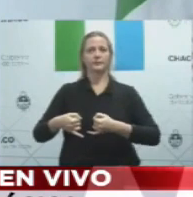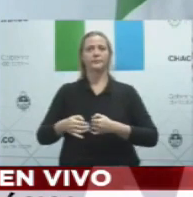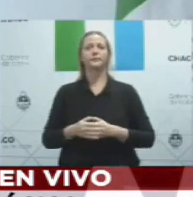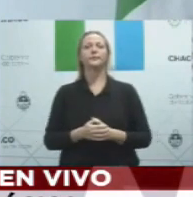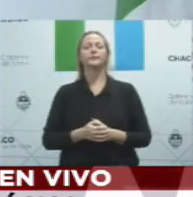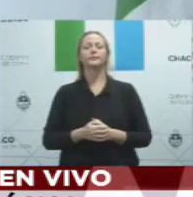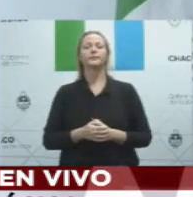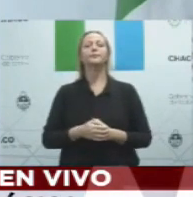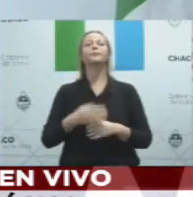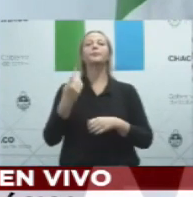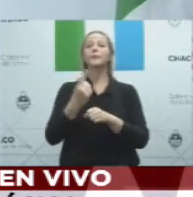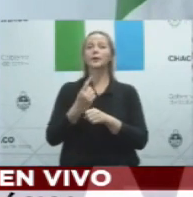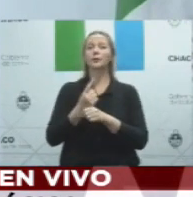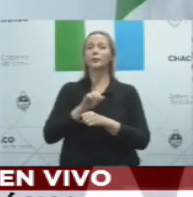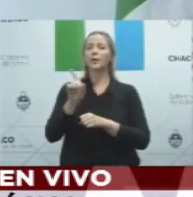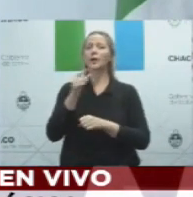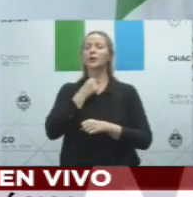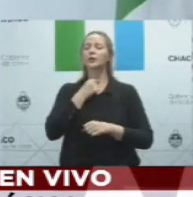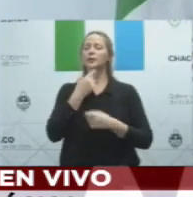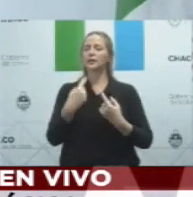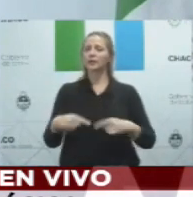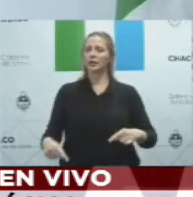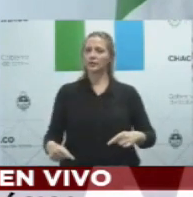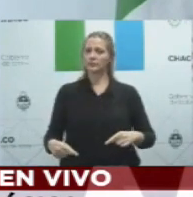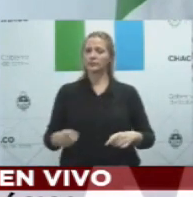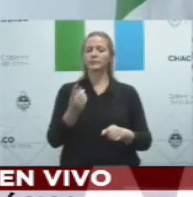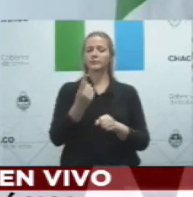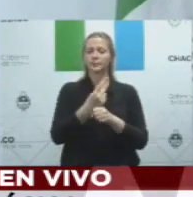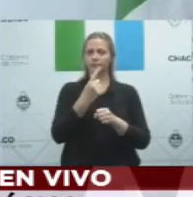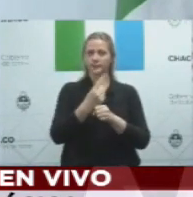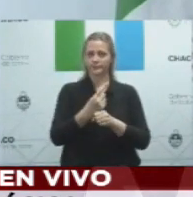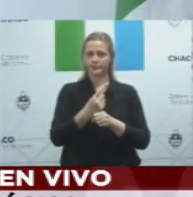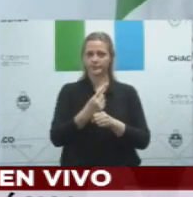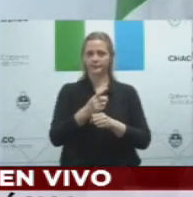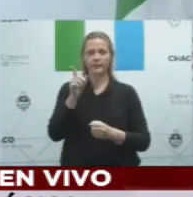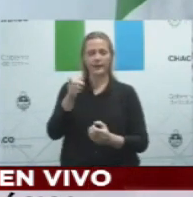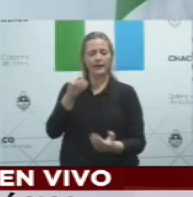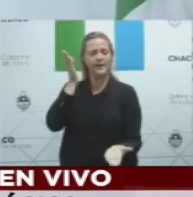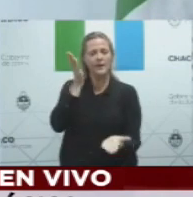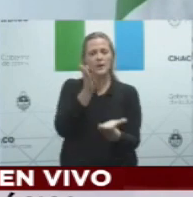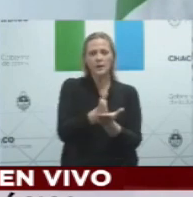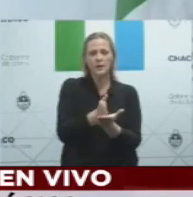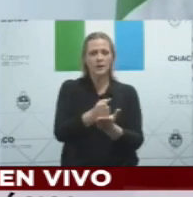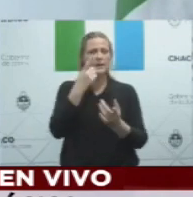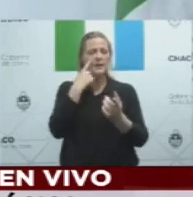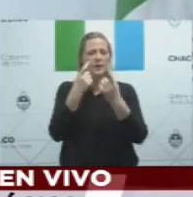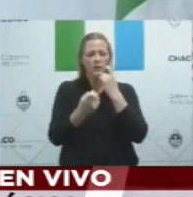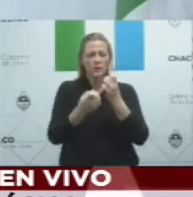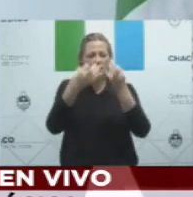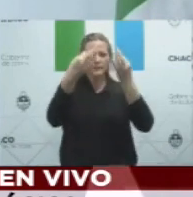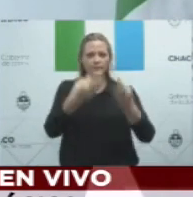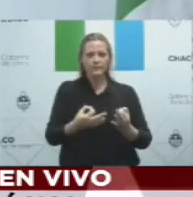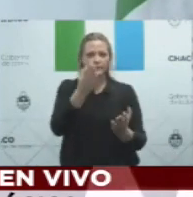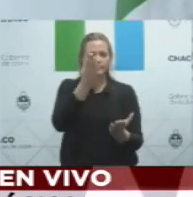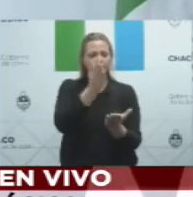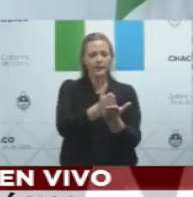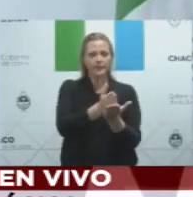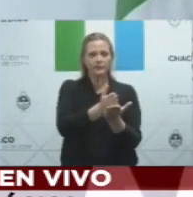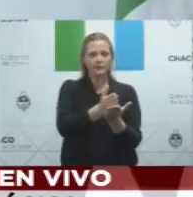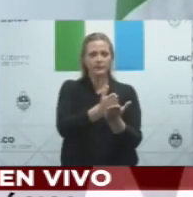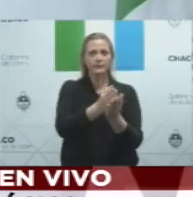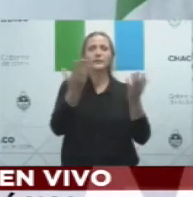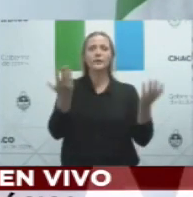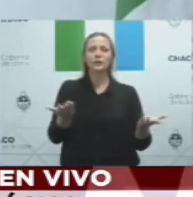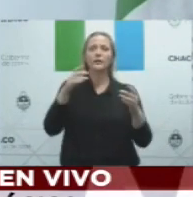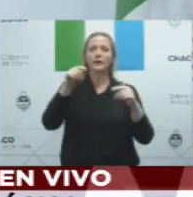en materia de controles estrictos y en virtud de ello suspendimos el transporte público de pasajeros. Llevan dos semanas y se suspende hasta el